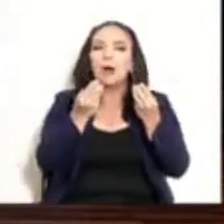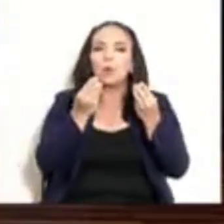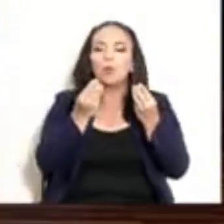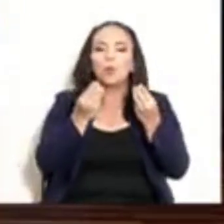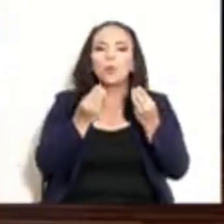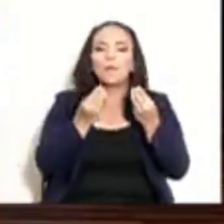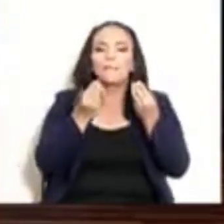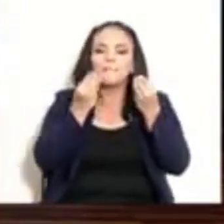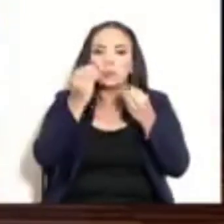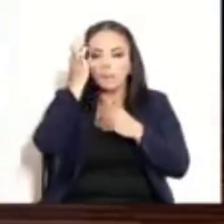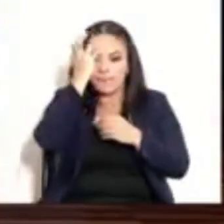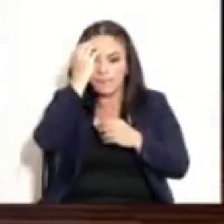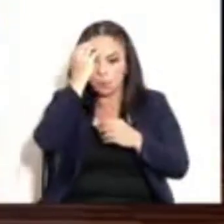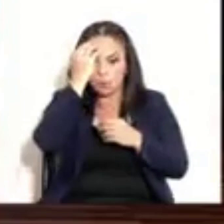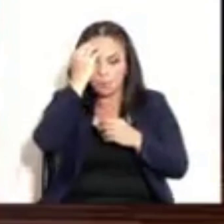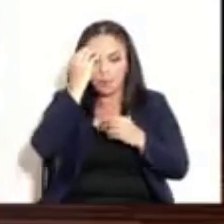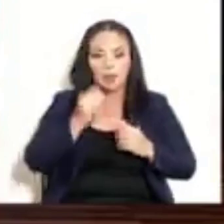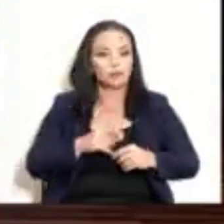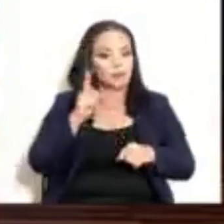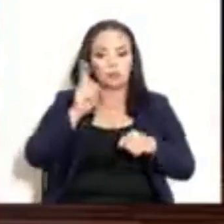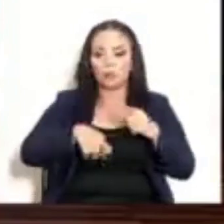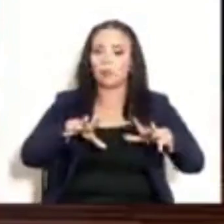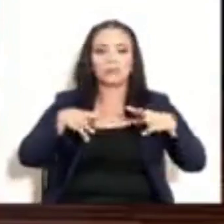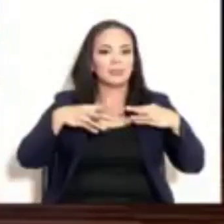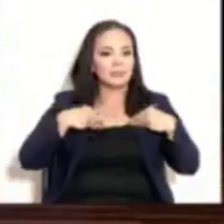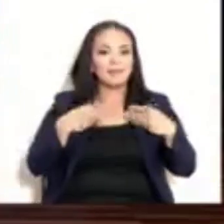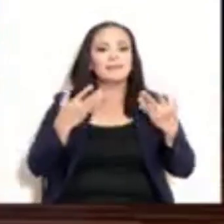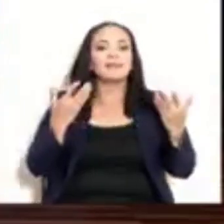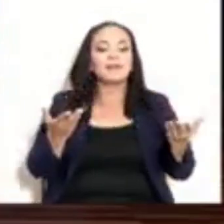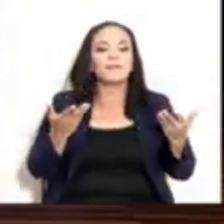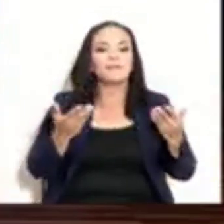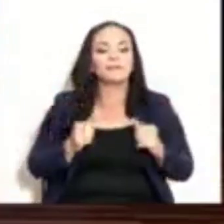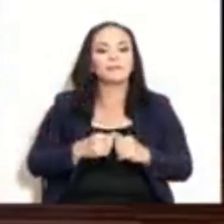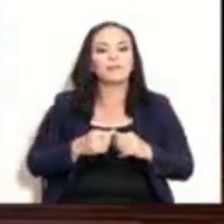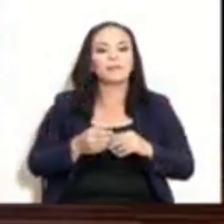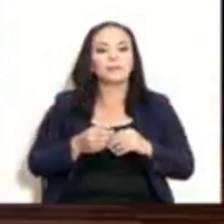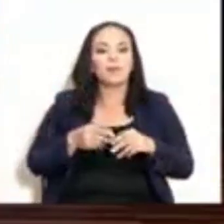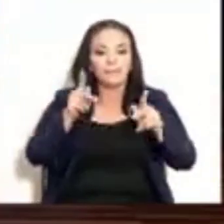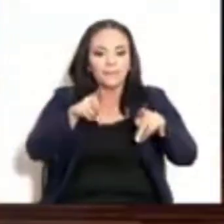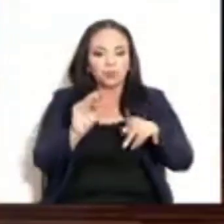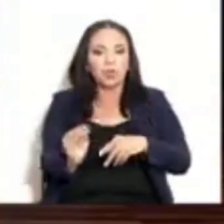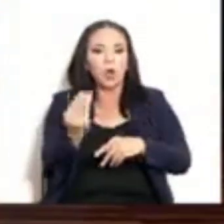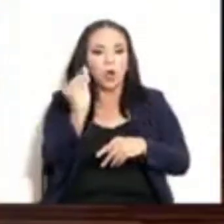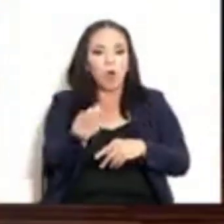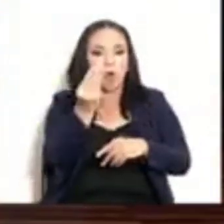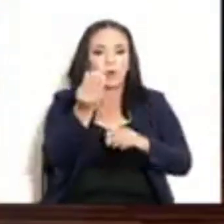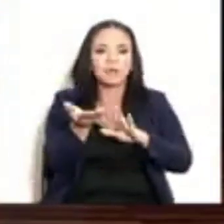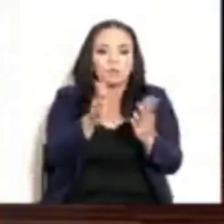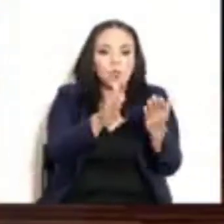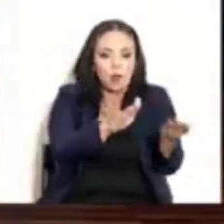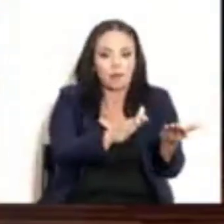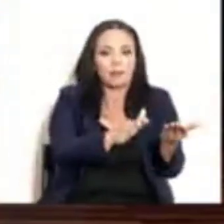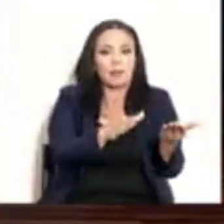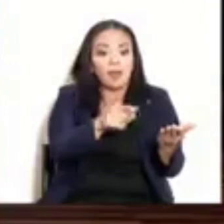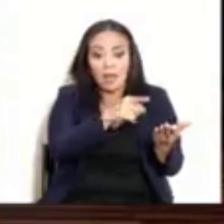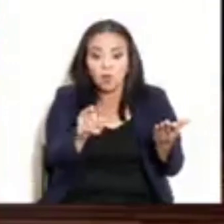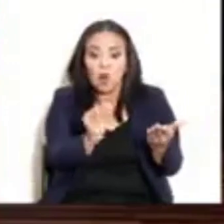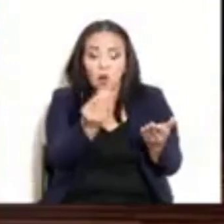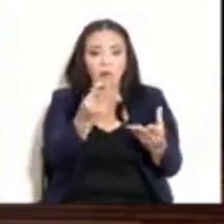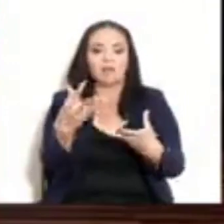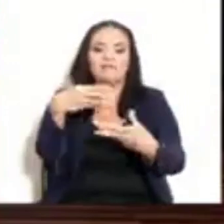muy preocupados y que es inaceptable es la muerte de jóvenes que pertenecen a bandas